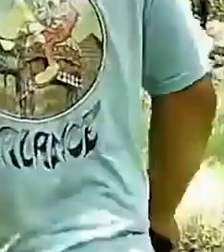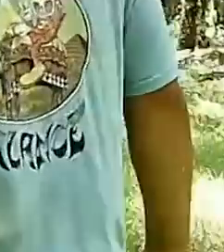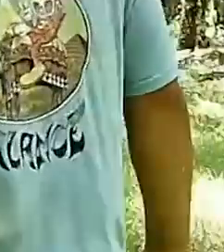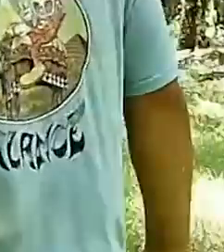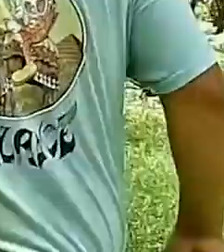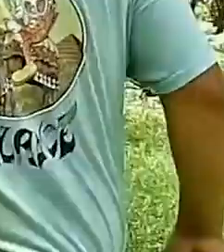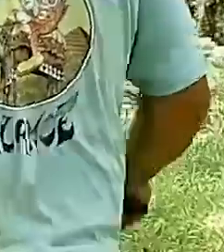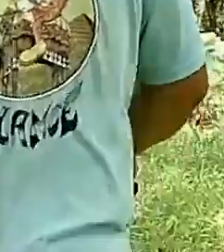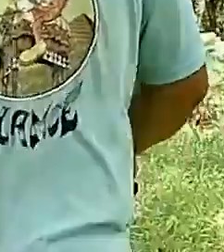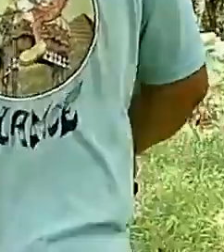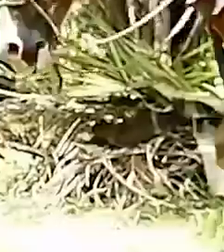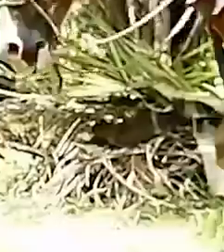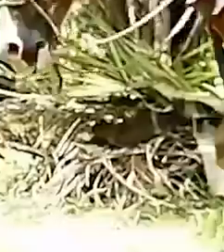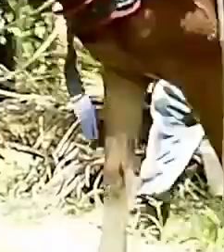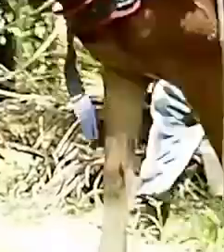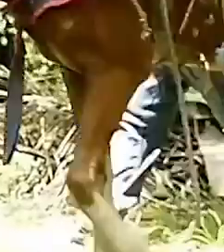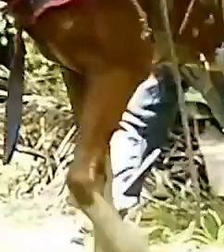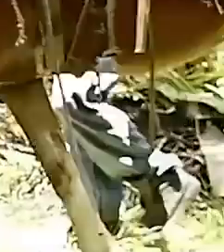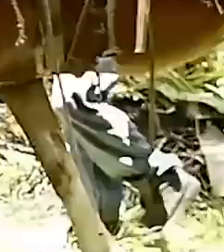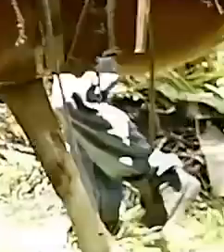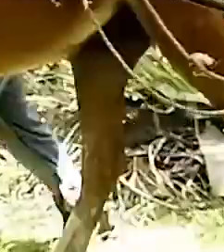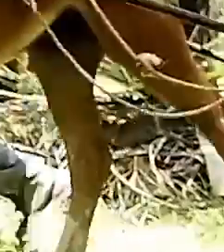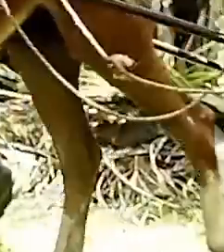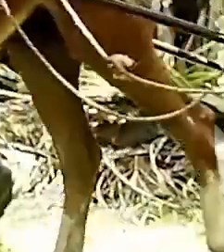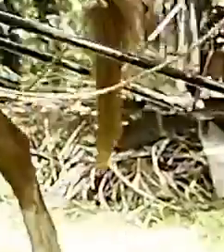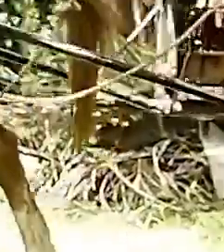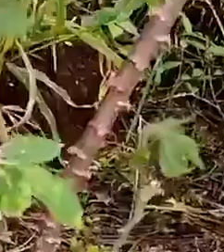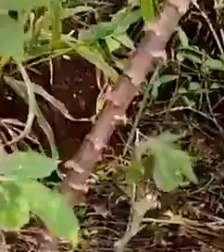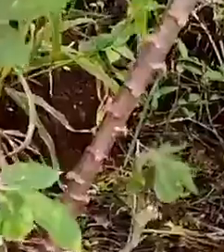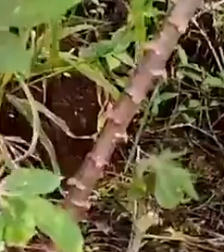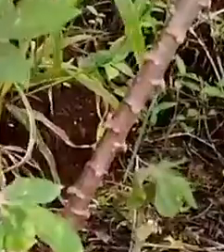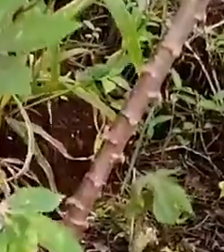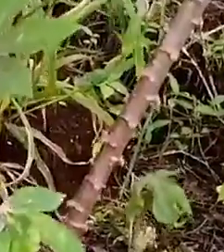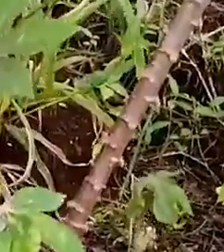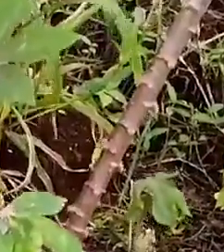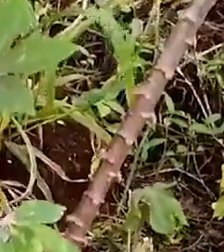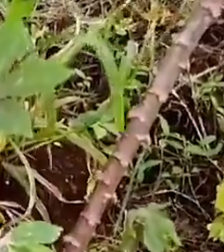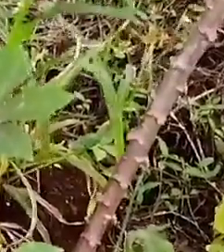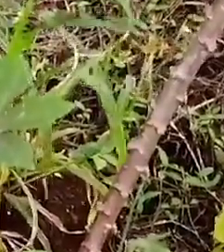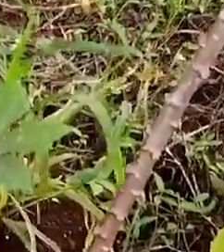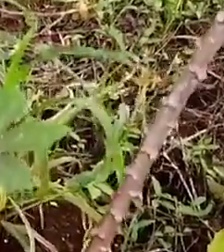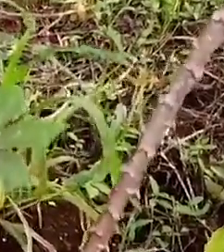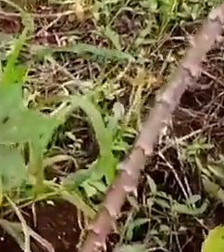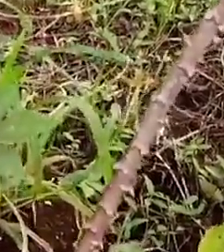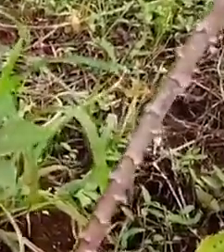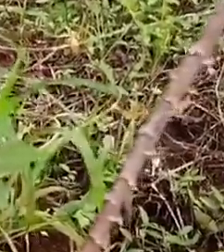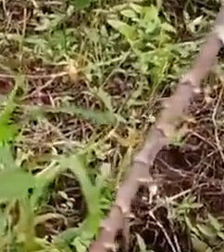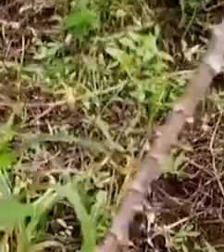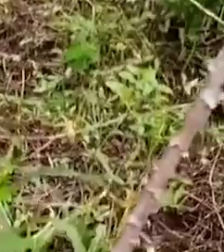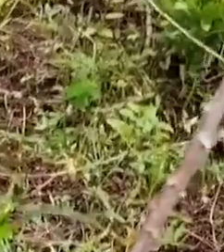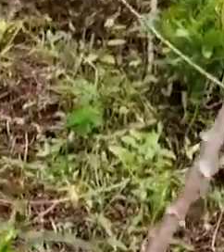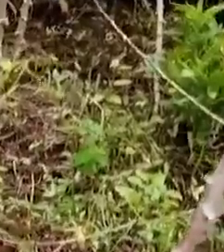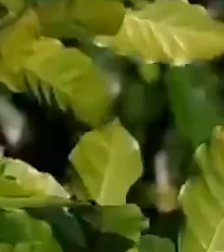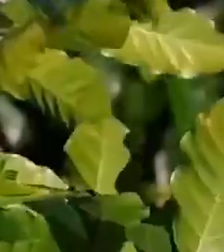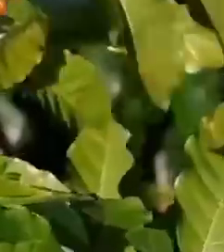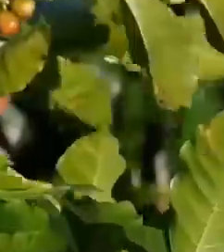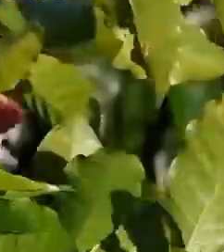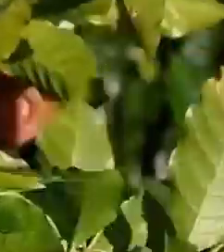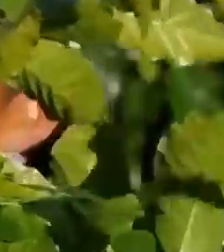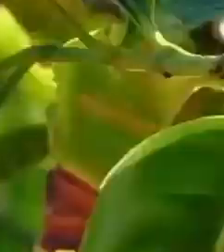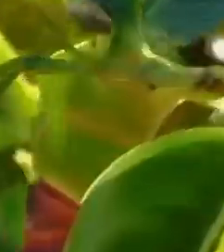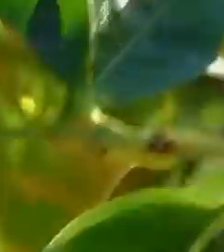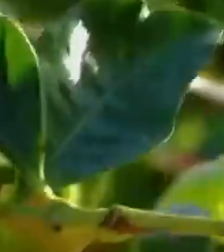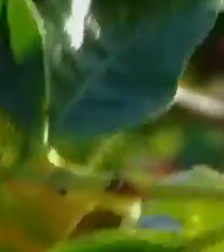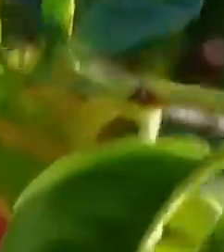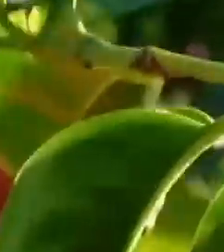El sector agrícola no ha detenido su actividad durante esta emergencia, y cuenta con oportunidades de empleo para nacionales en las cosechas